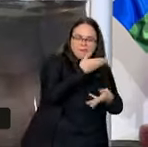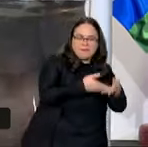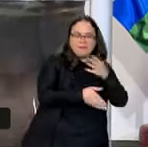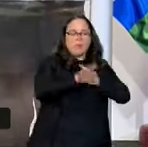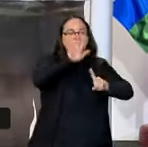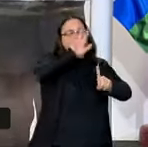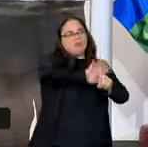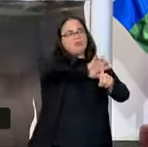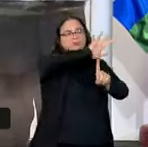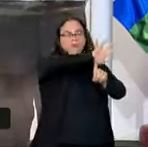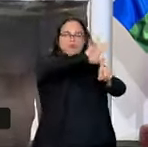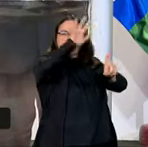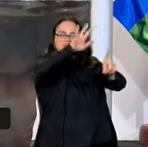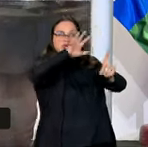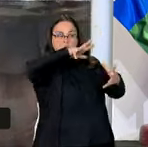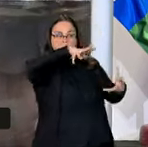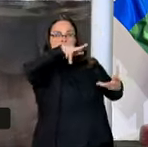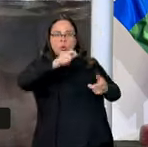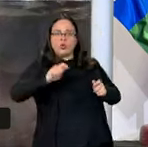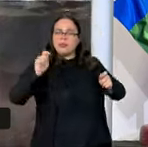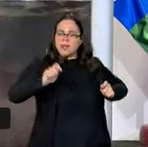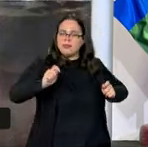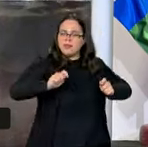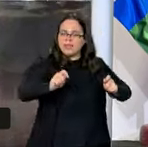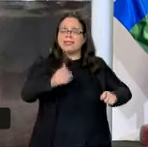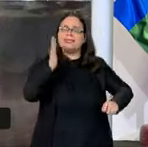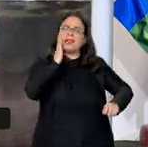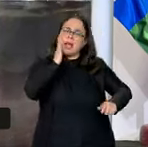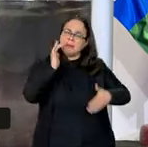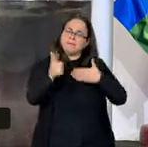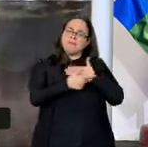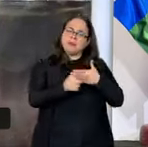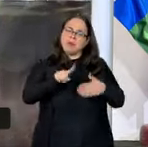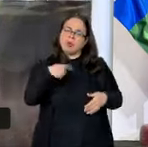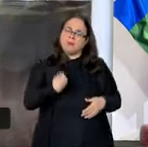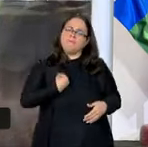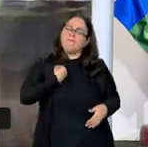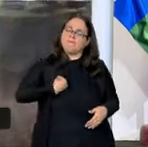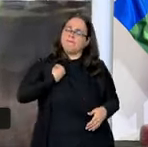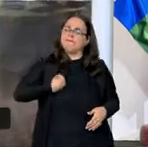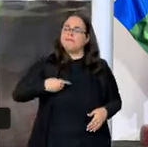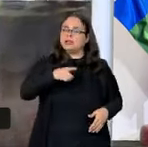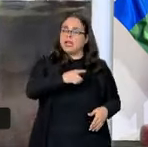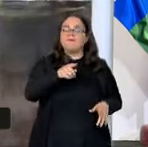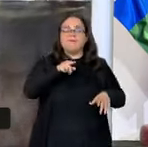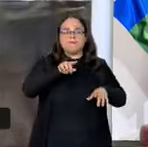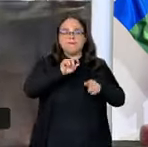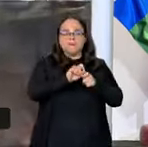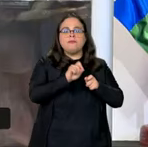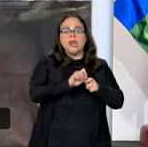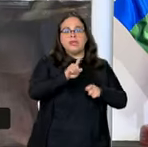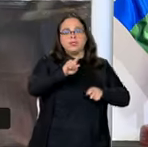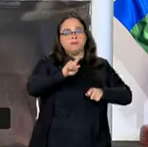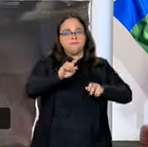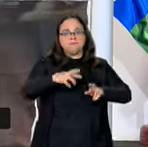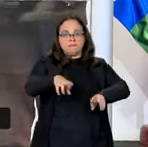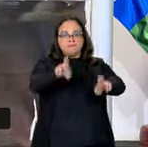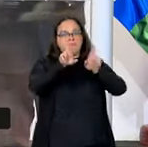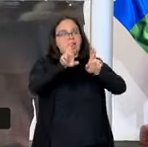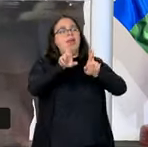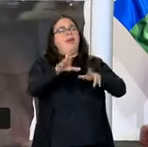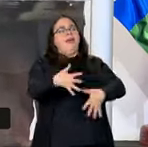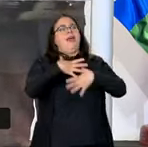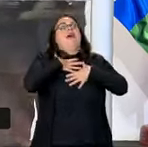influencia a nivel mundial y que sabe muy bien lo que sucedió en nuestro país. Entonces, fue muy esperanzador para